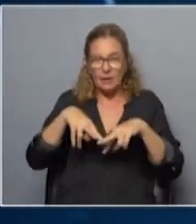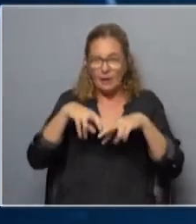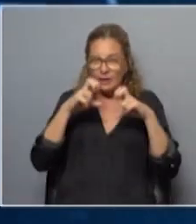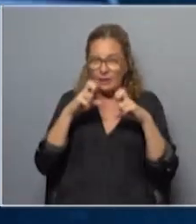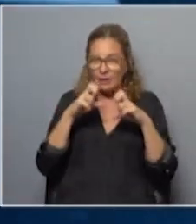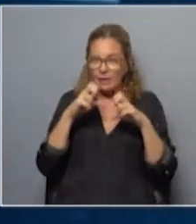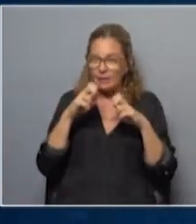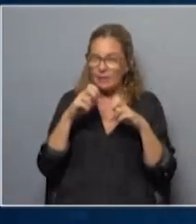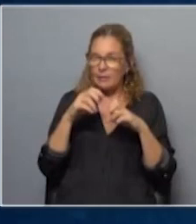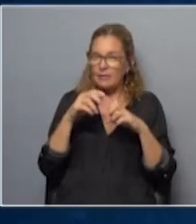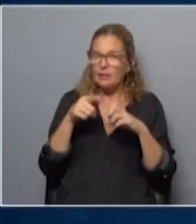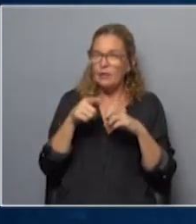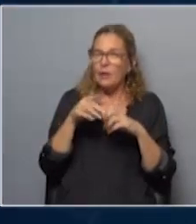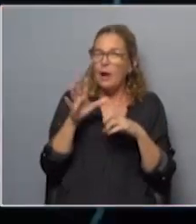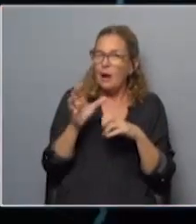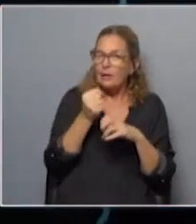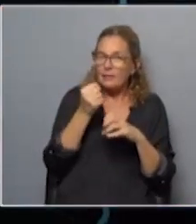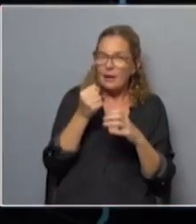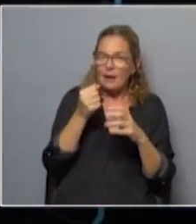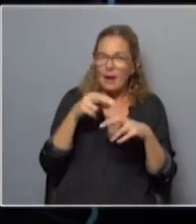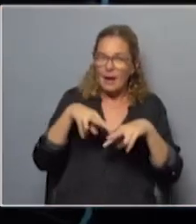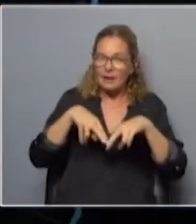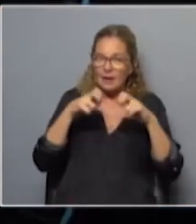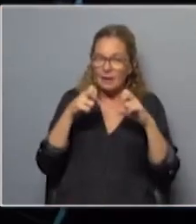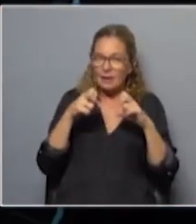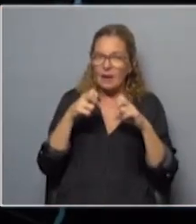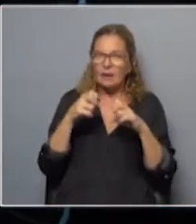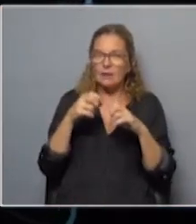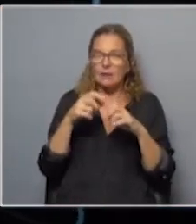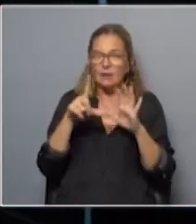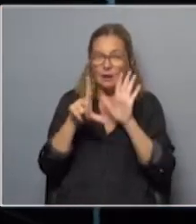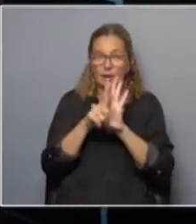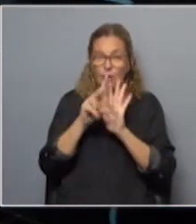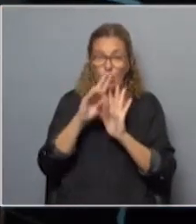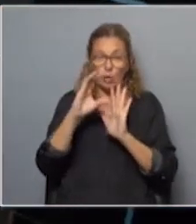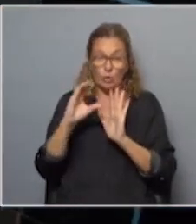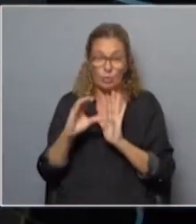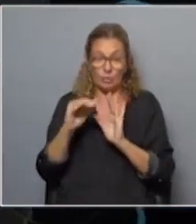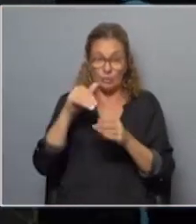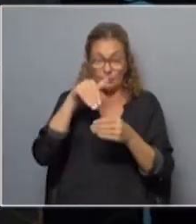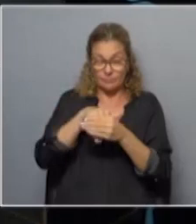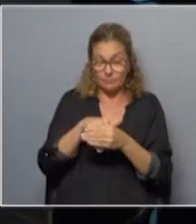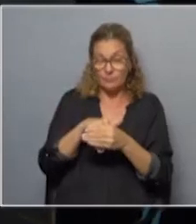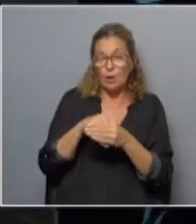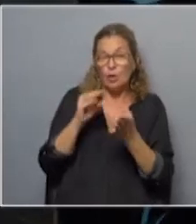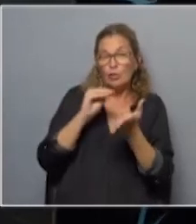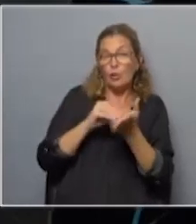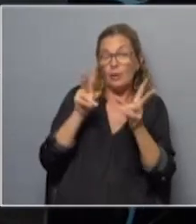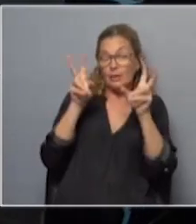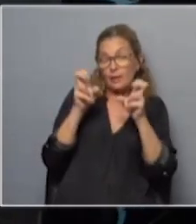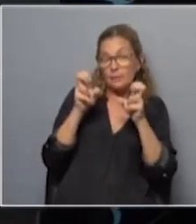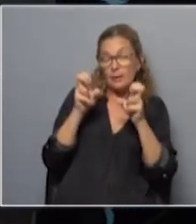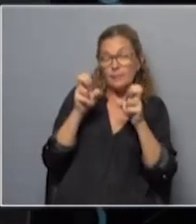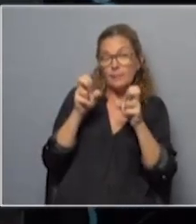encuadre tomar analizar la cobertura de la LUC del referéndum sobre la LUC tanto